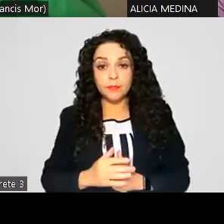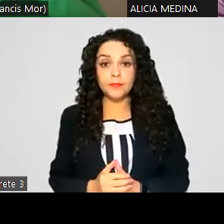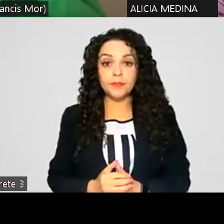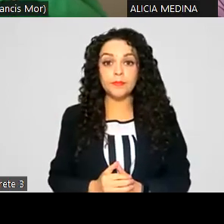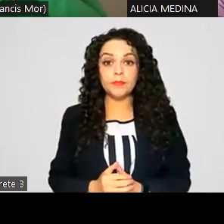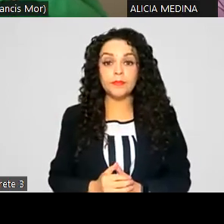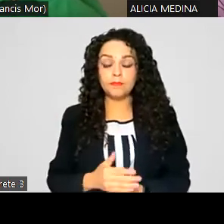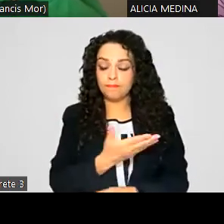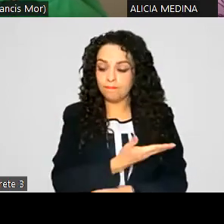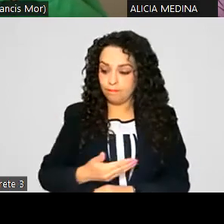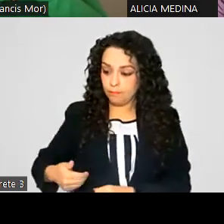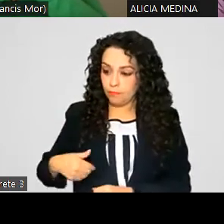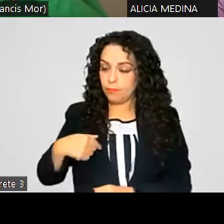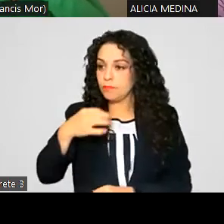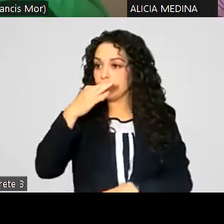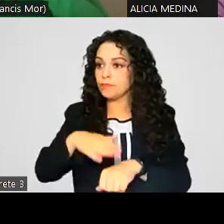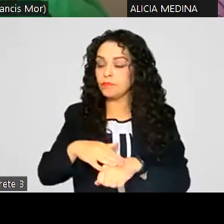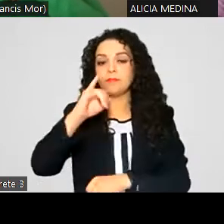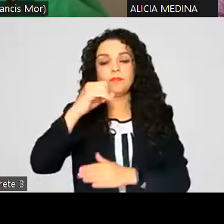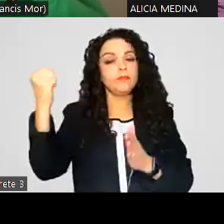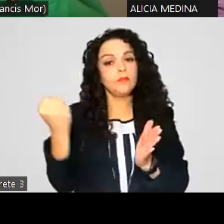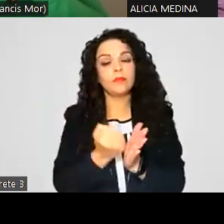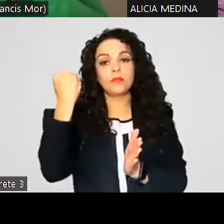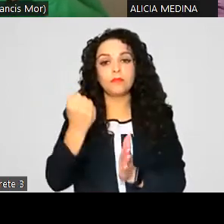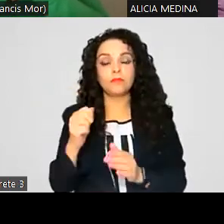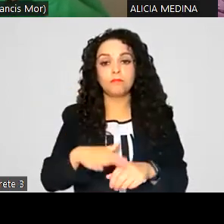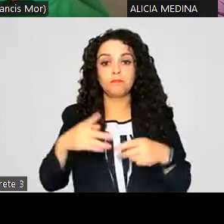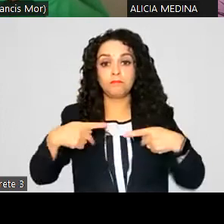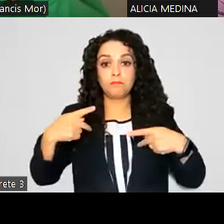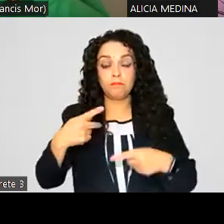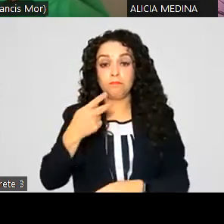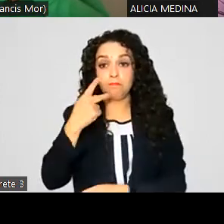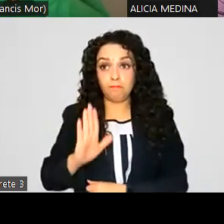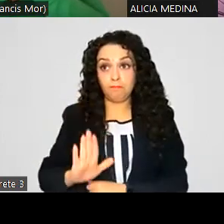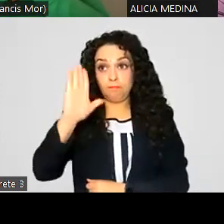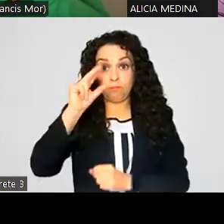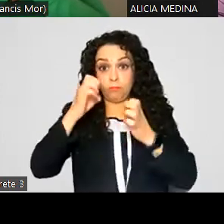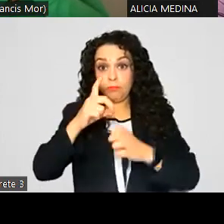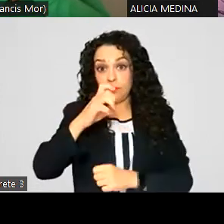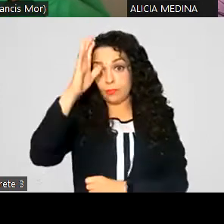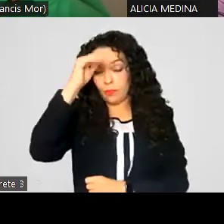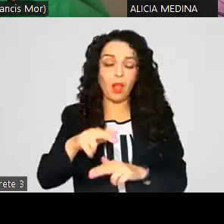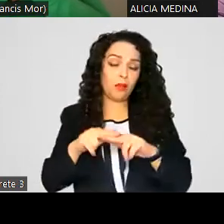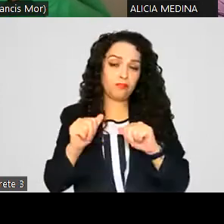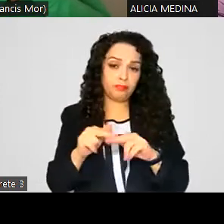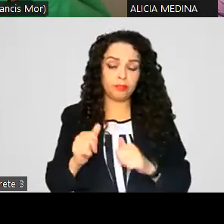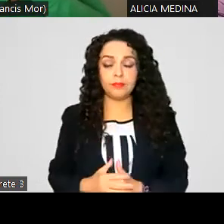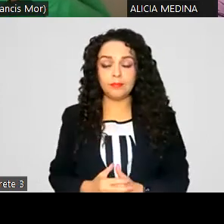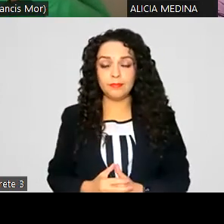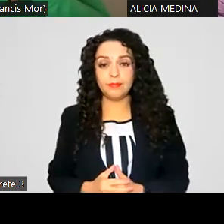Diputada presidenta, se considera que se aprueba en razón de que nadie ha manifestado estar en contra de la orden del día.